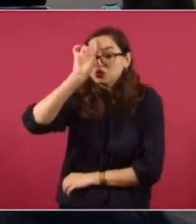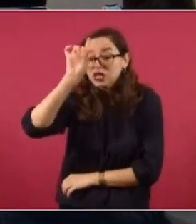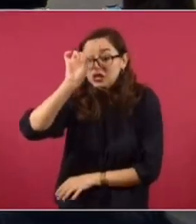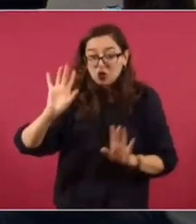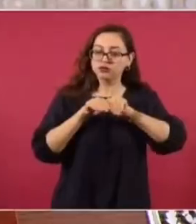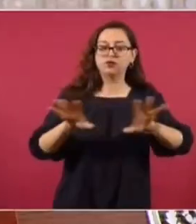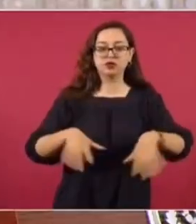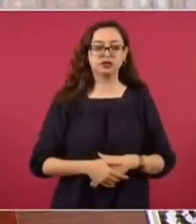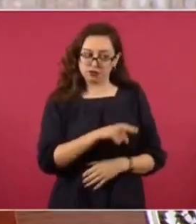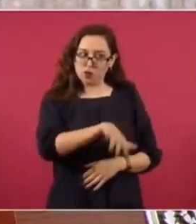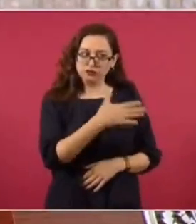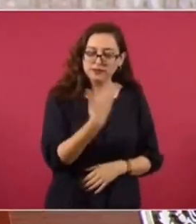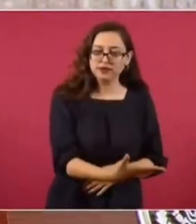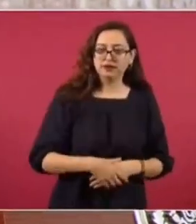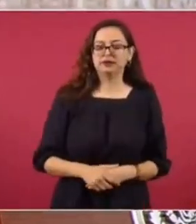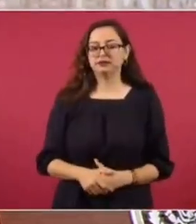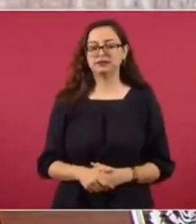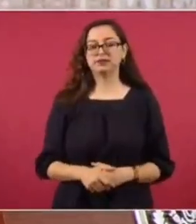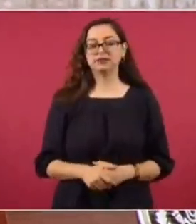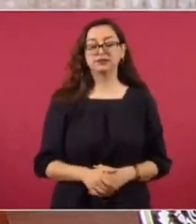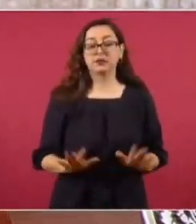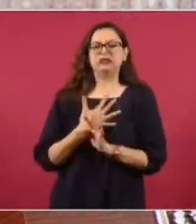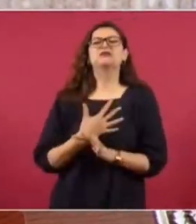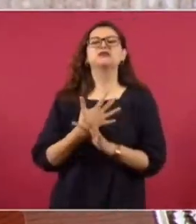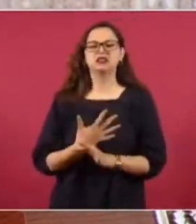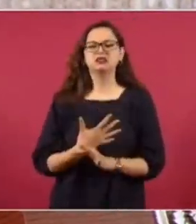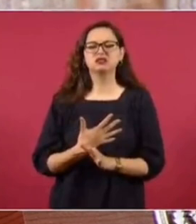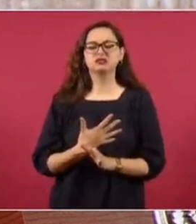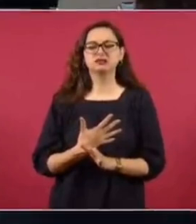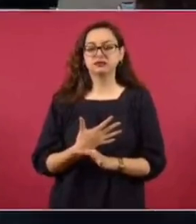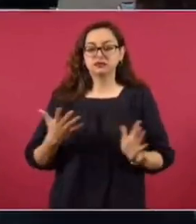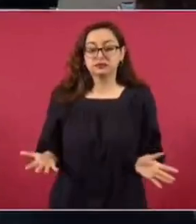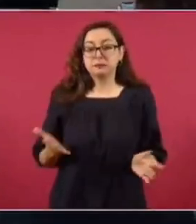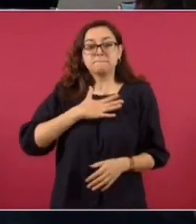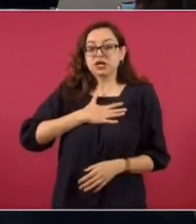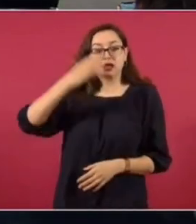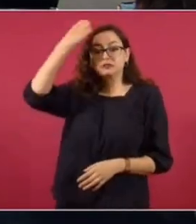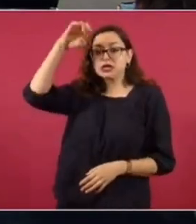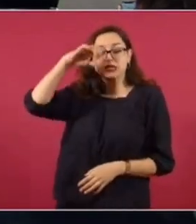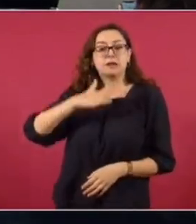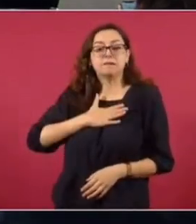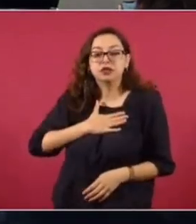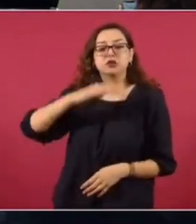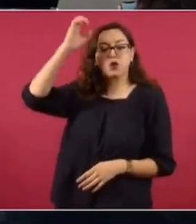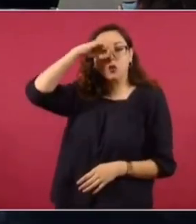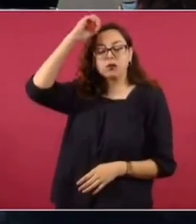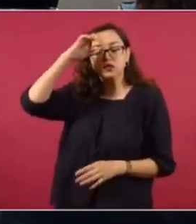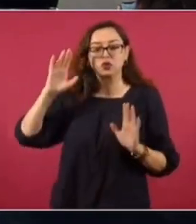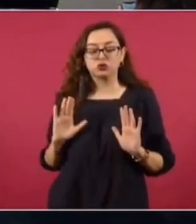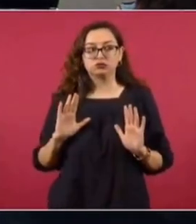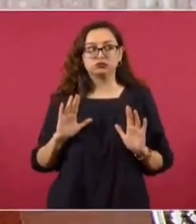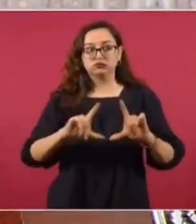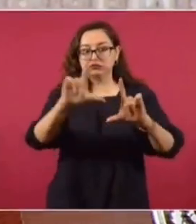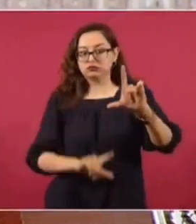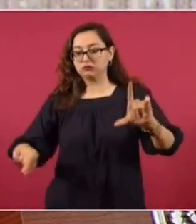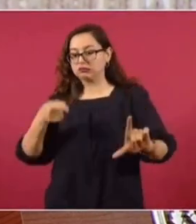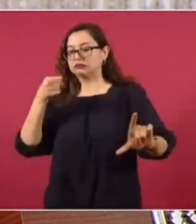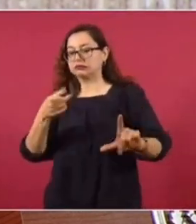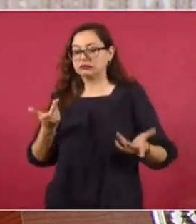Krause y con Aguilar Camín. Yo lo que planteo por experiencia y pensando en el país